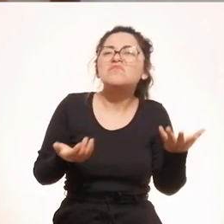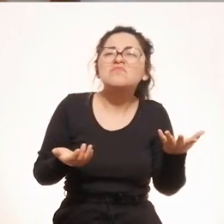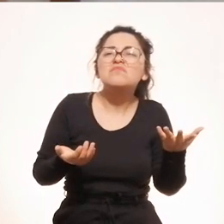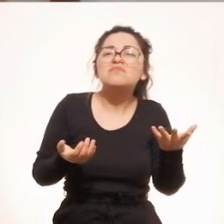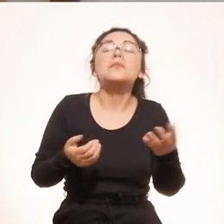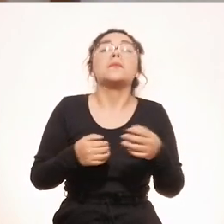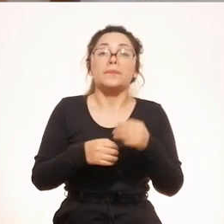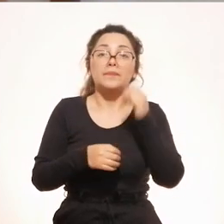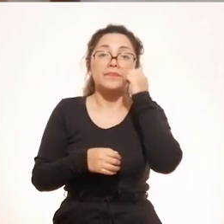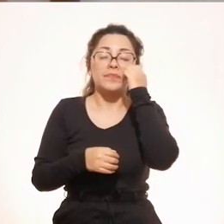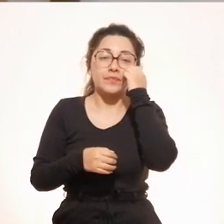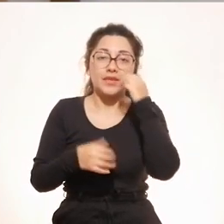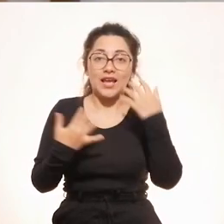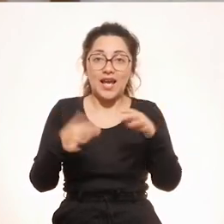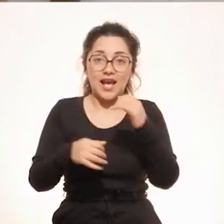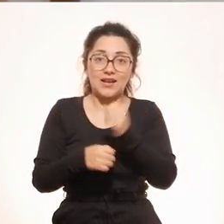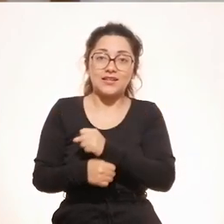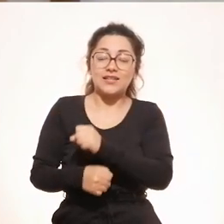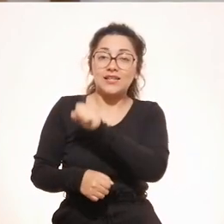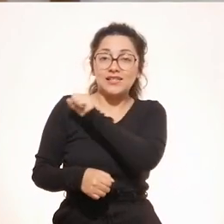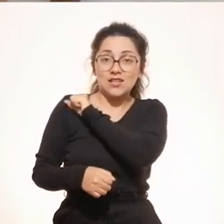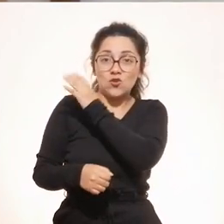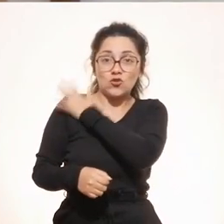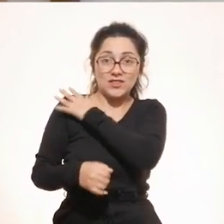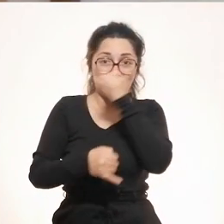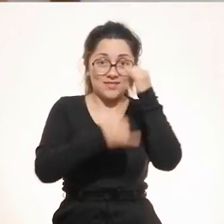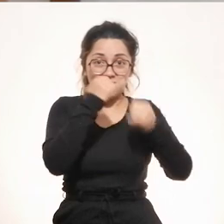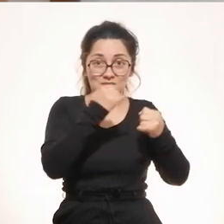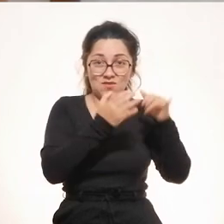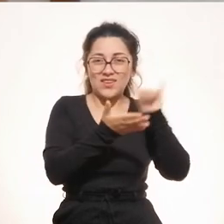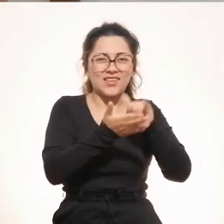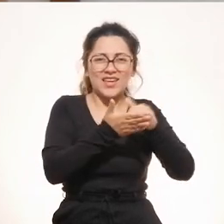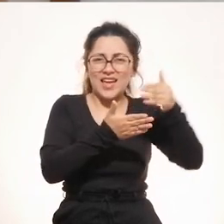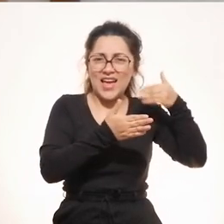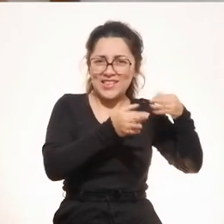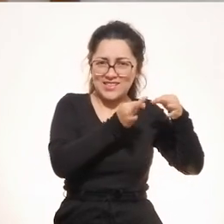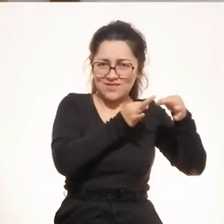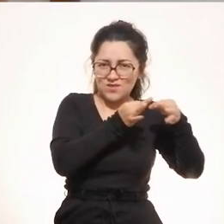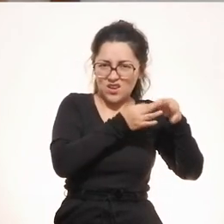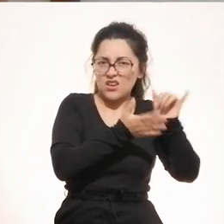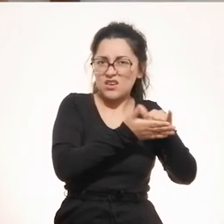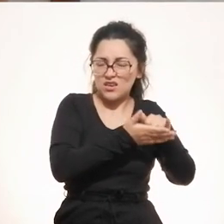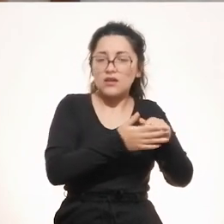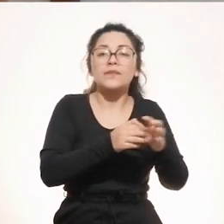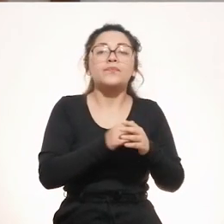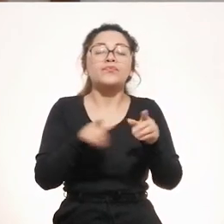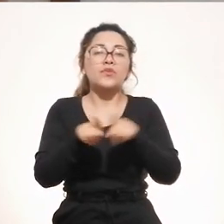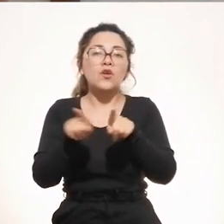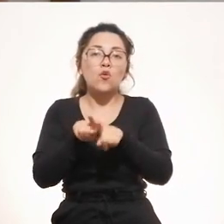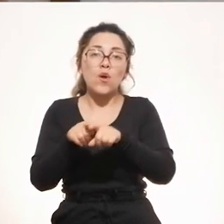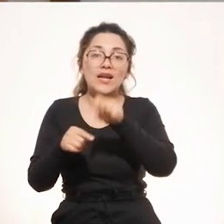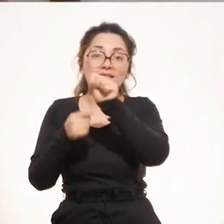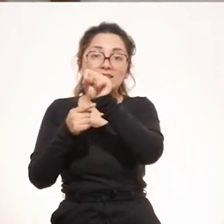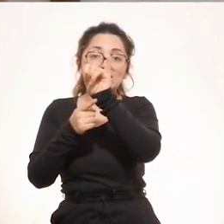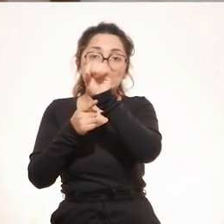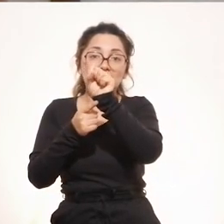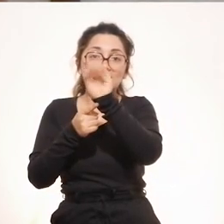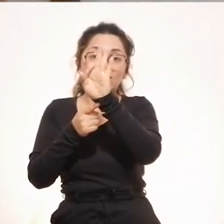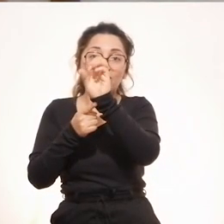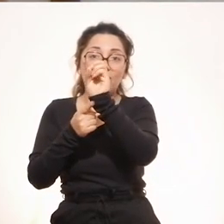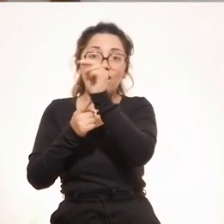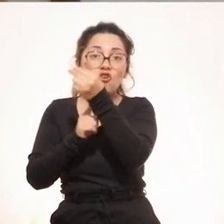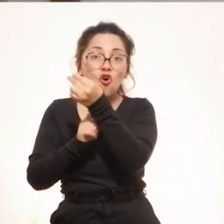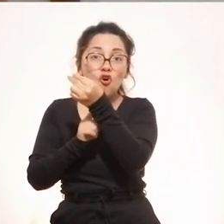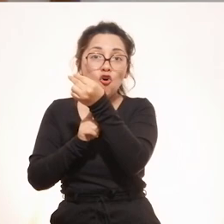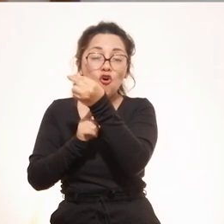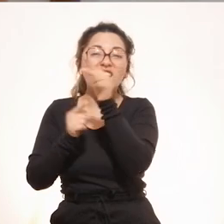es haber egresado en estos años, esto, tener la inscripción vigente en el SISFO, en el